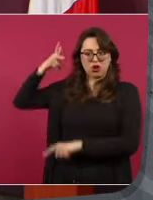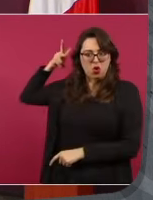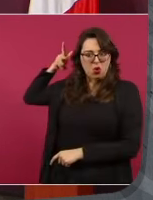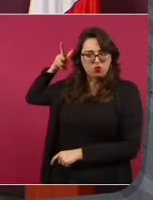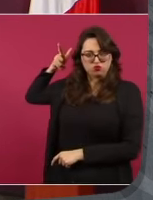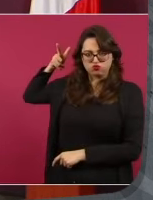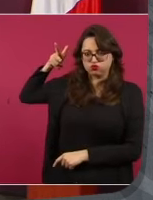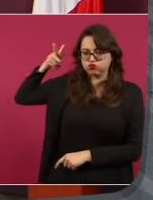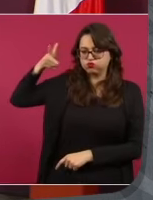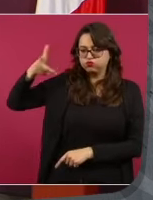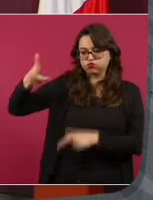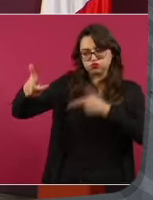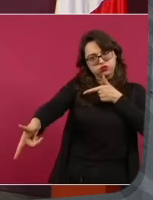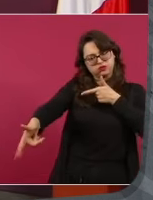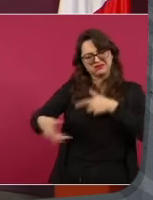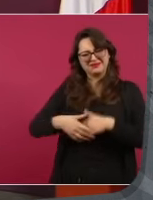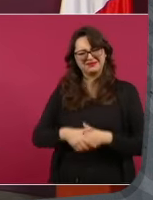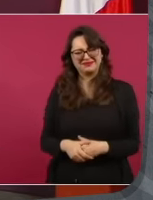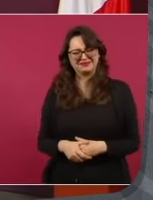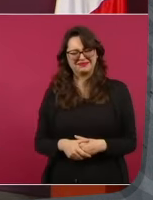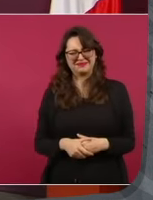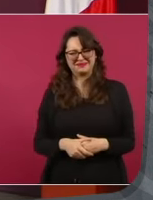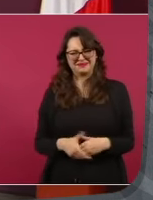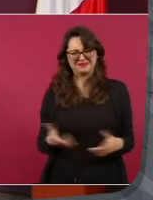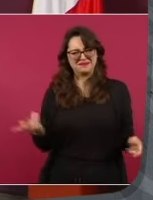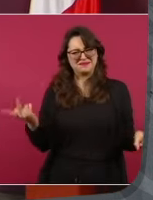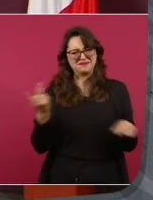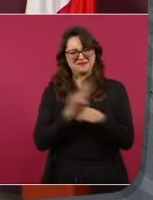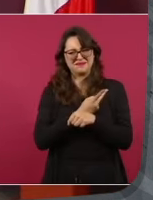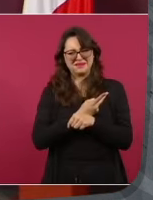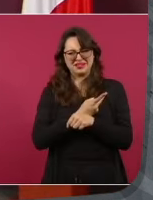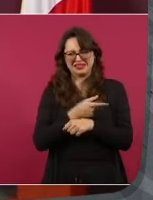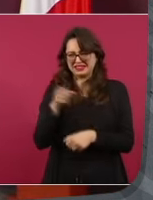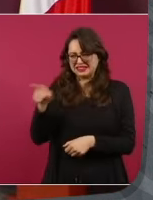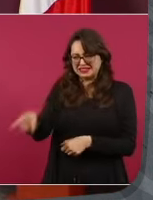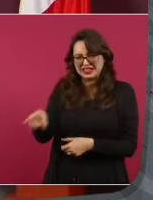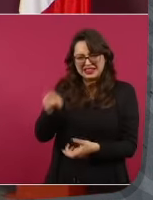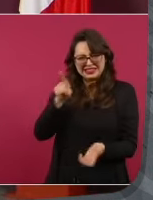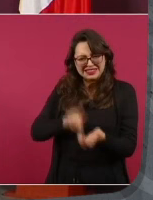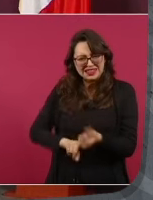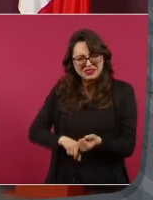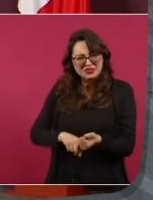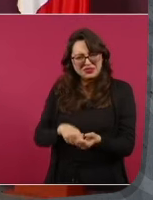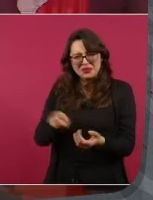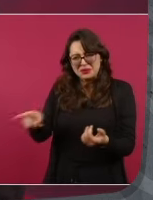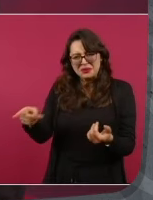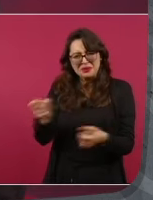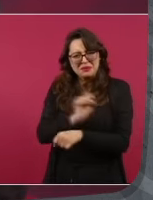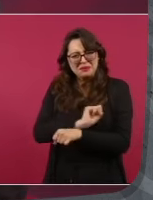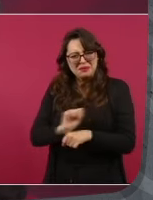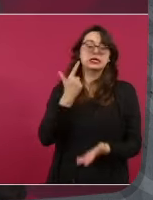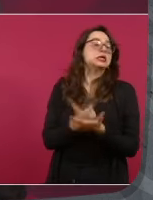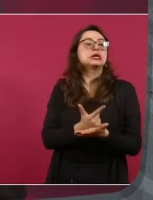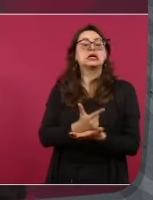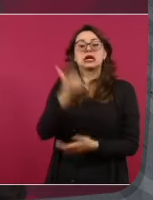si llevaran a un peligrosísimo delincuente.